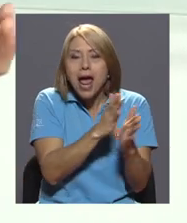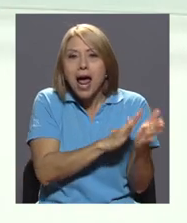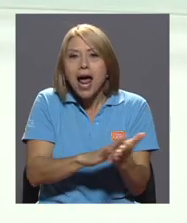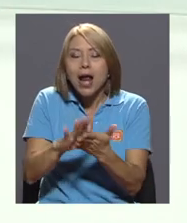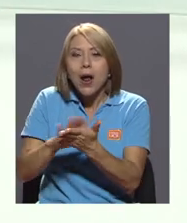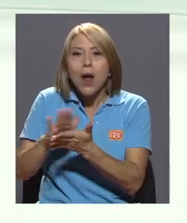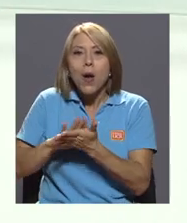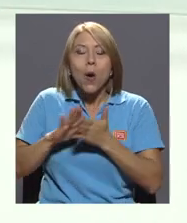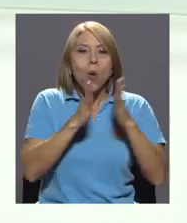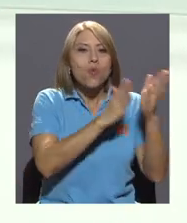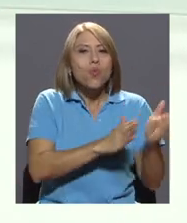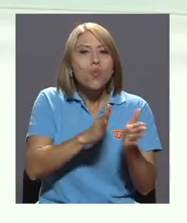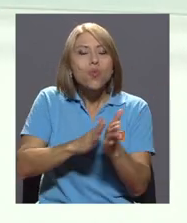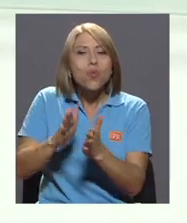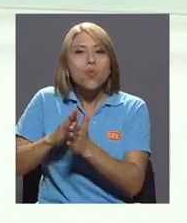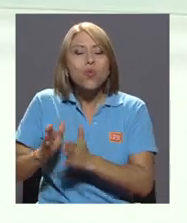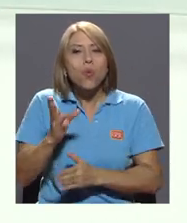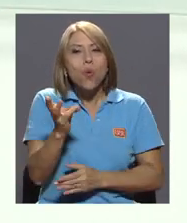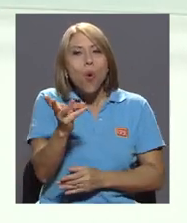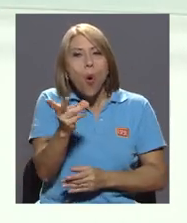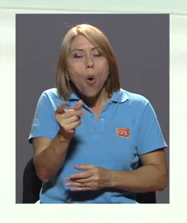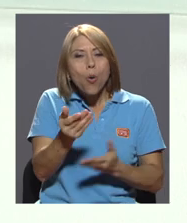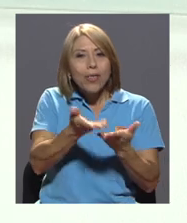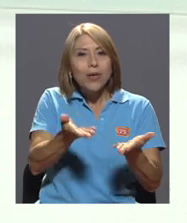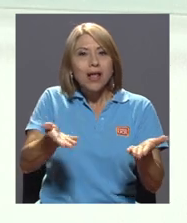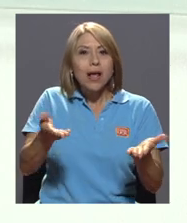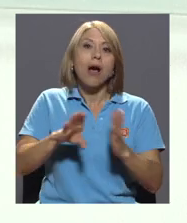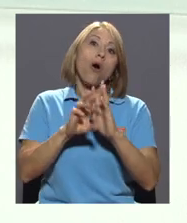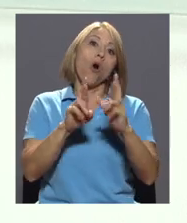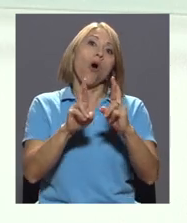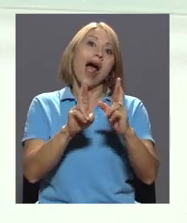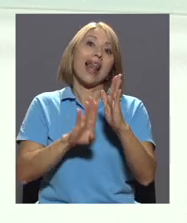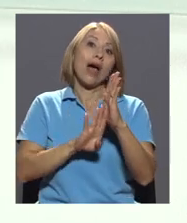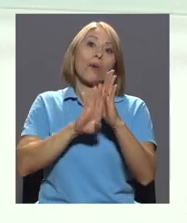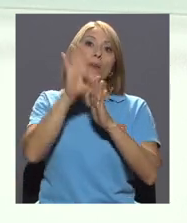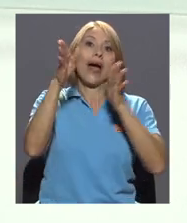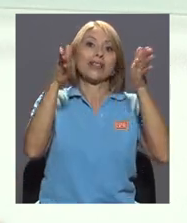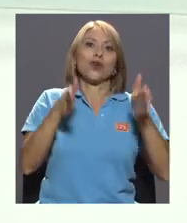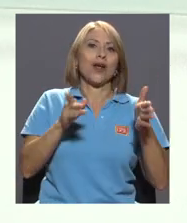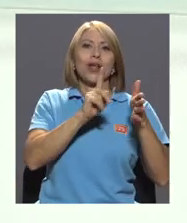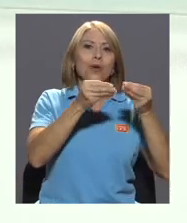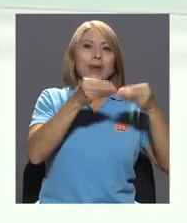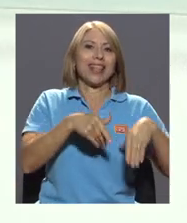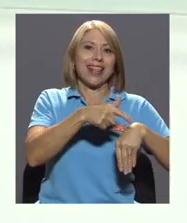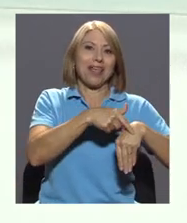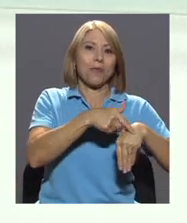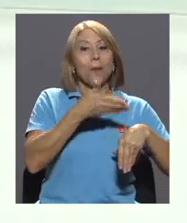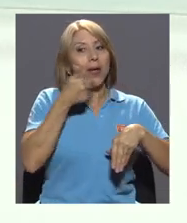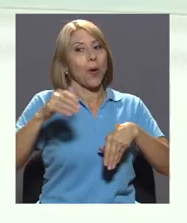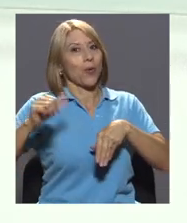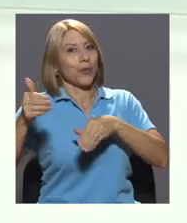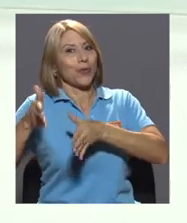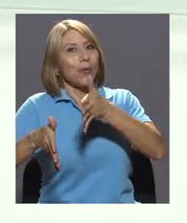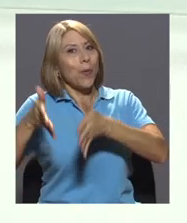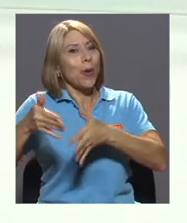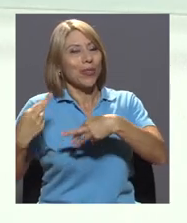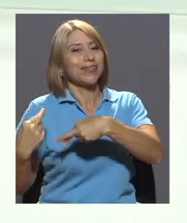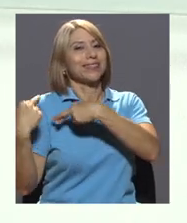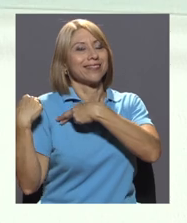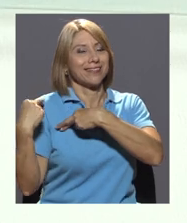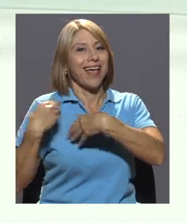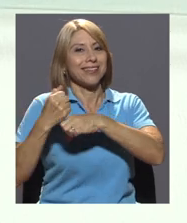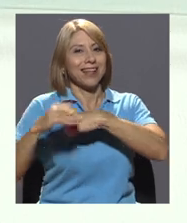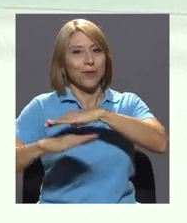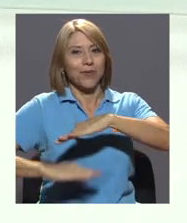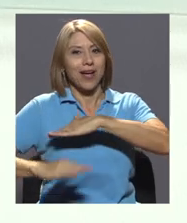herramientas, herramientas, como cosillas básicas que el astronauta ojalá no perdiera el tiempo en eso, sino en hacer otras cosas. Entonces el robot se encarga de hacer lo